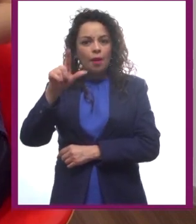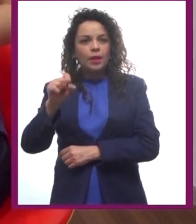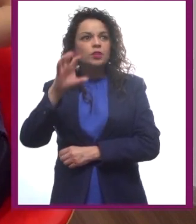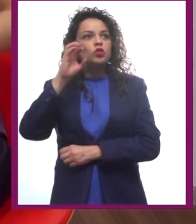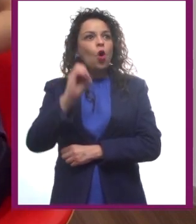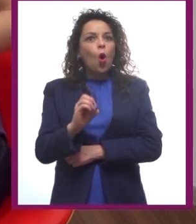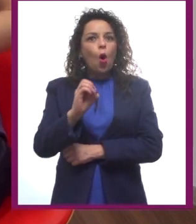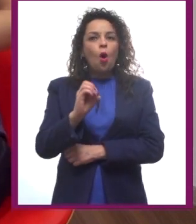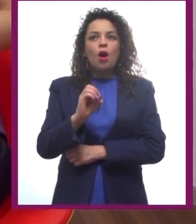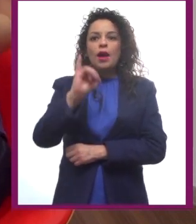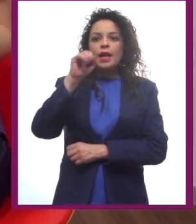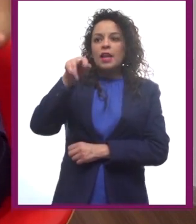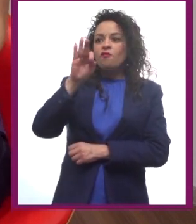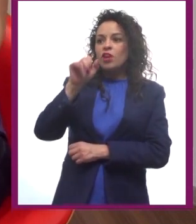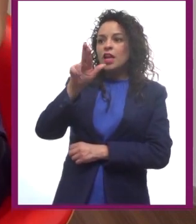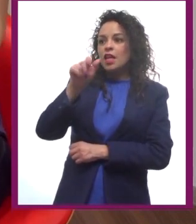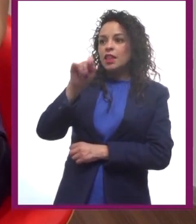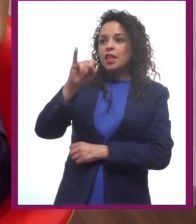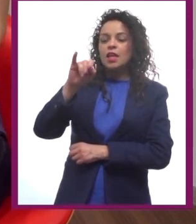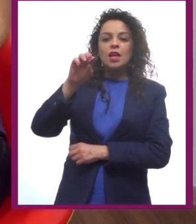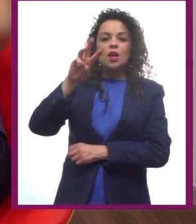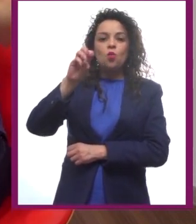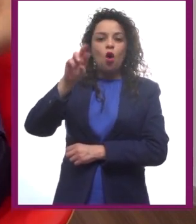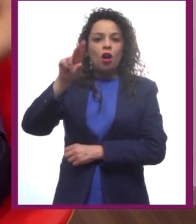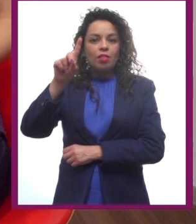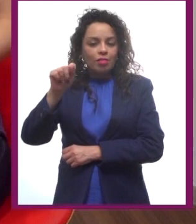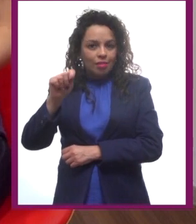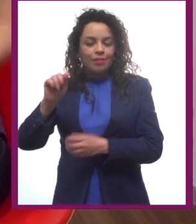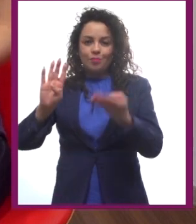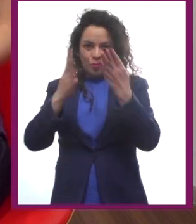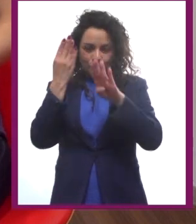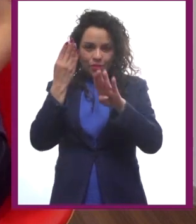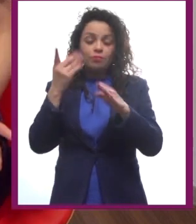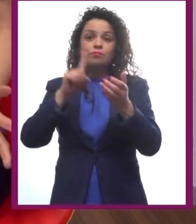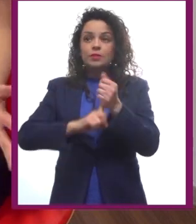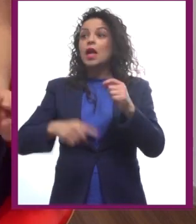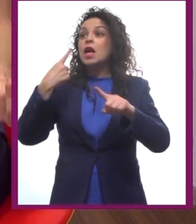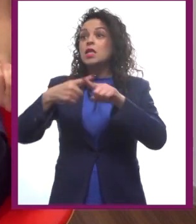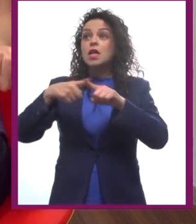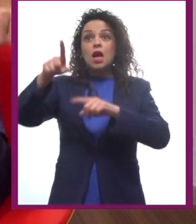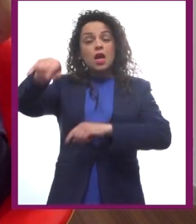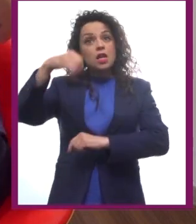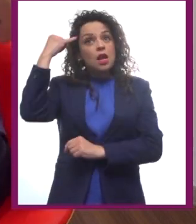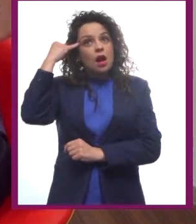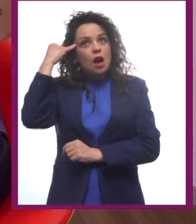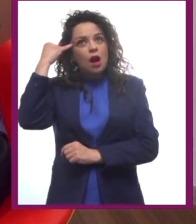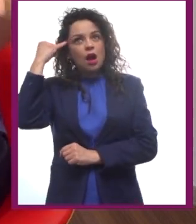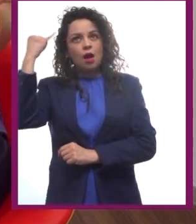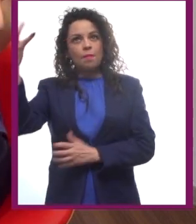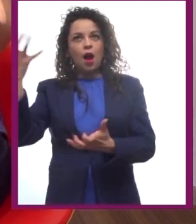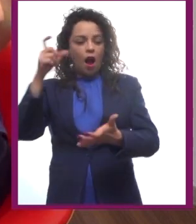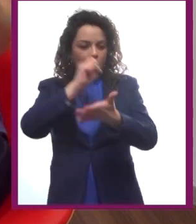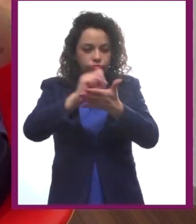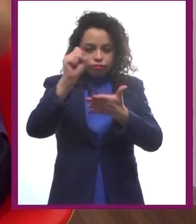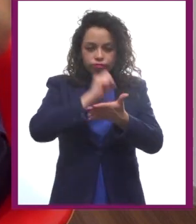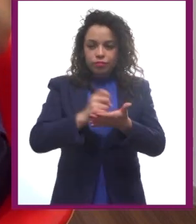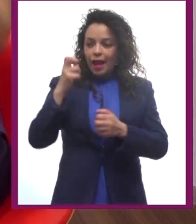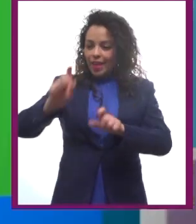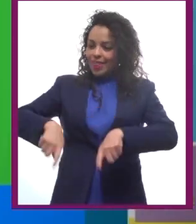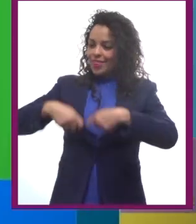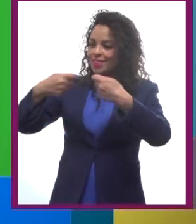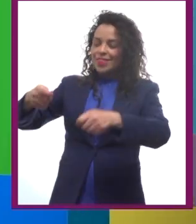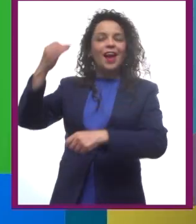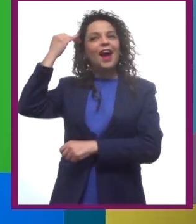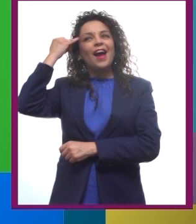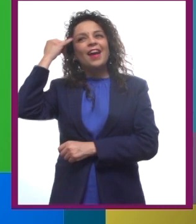La cosa es que la estructura sirve para crear, pero quien lo imagina y lo crea es quien le da esa originalidad, o más bien